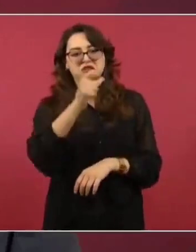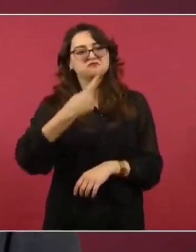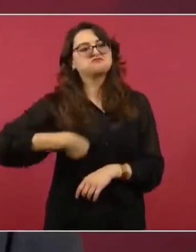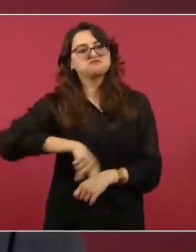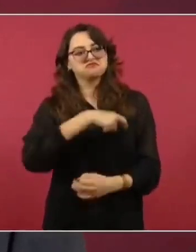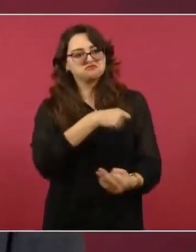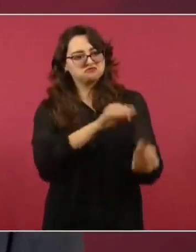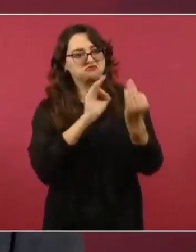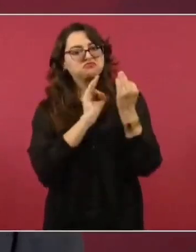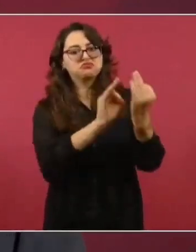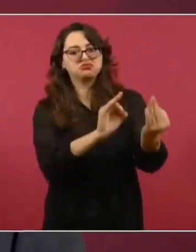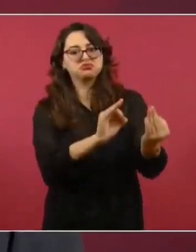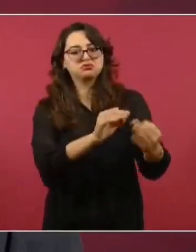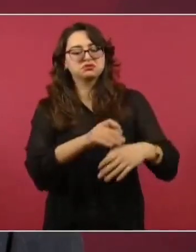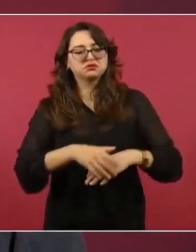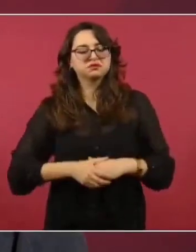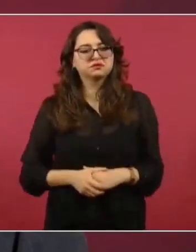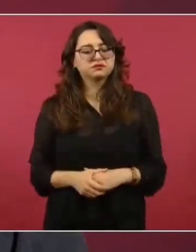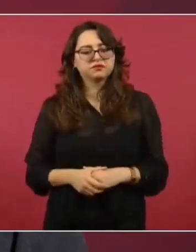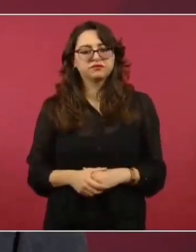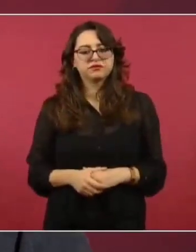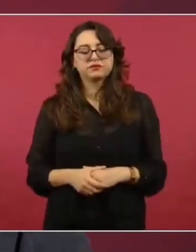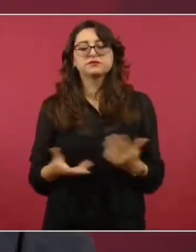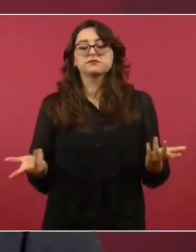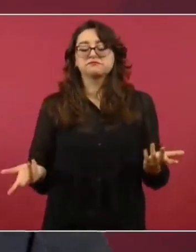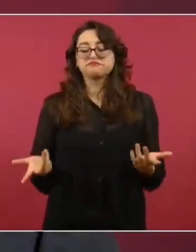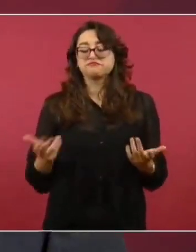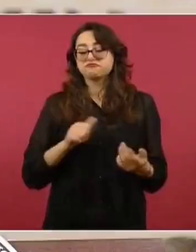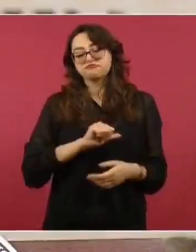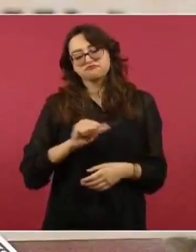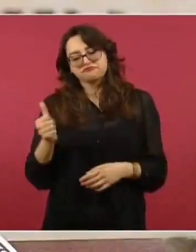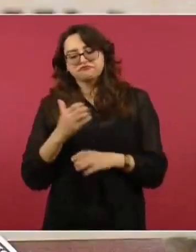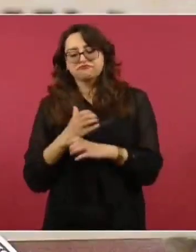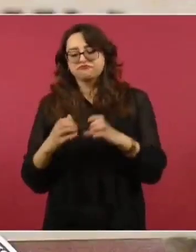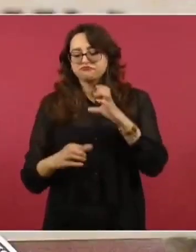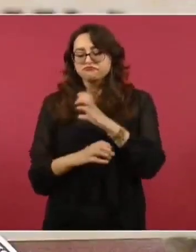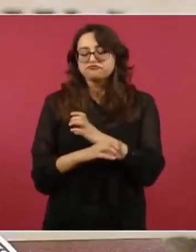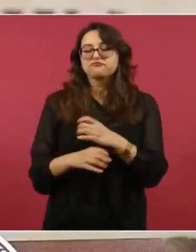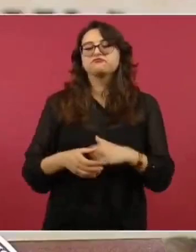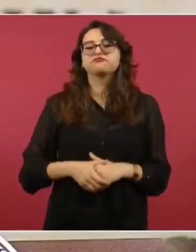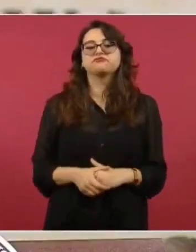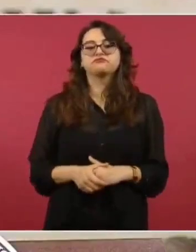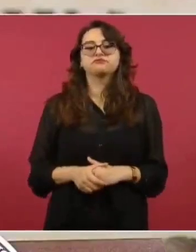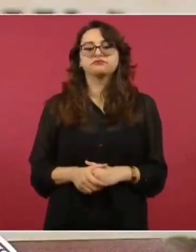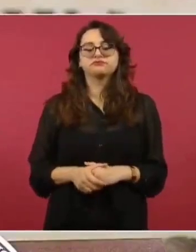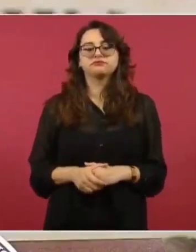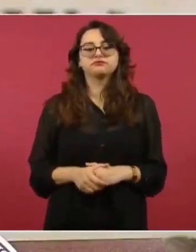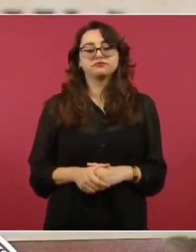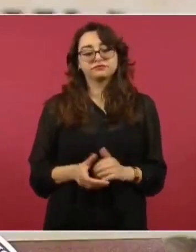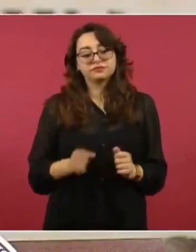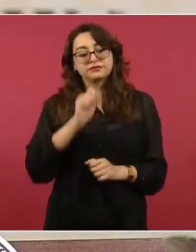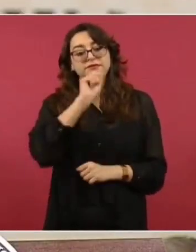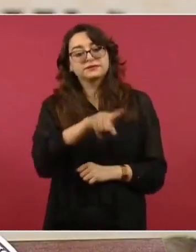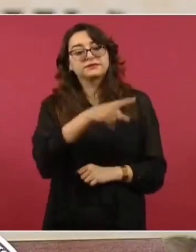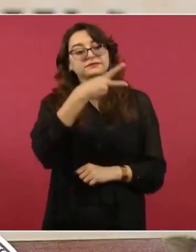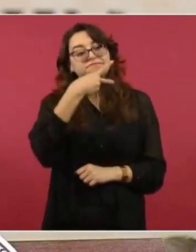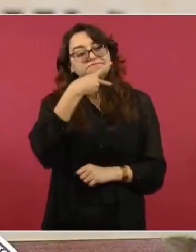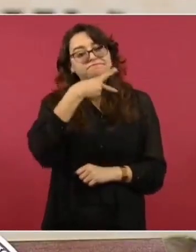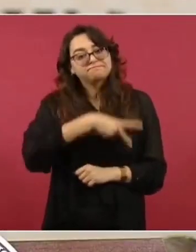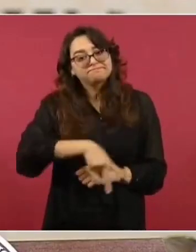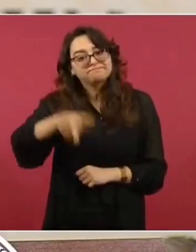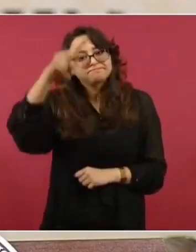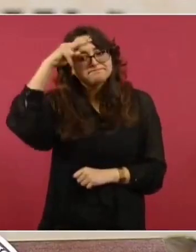Y yo quisiera agregar otra cosa. Decía yo ayer, y lo reitero hoy, muy ignorante, porque no sabe